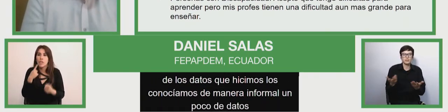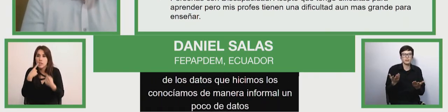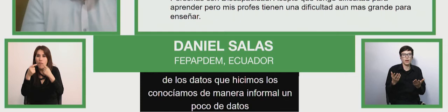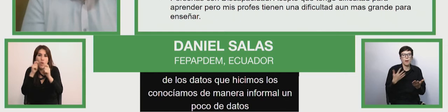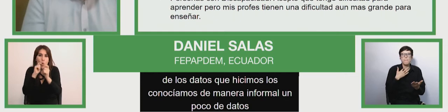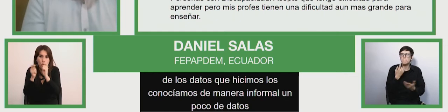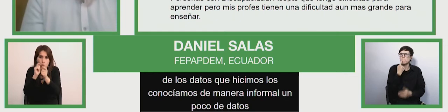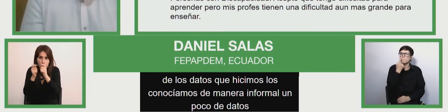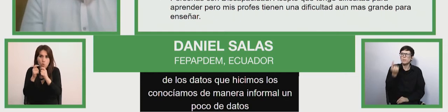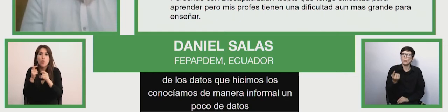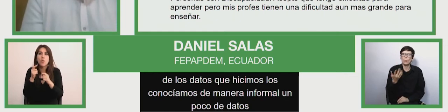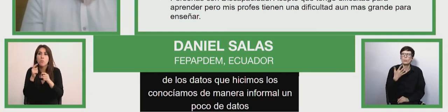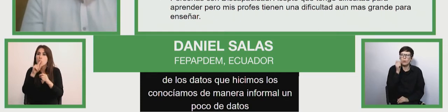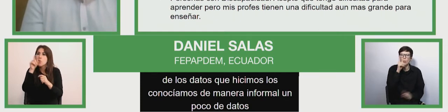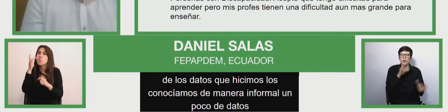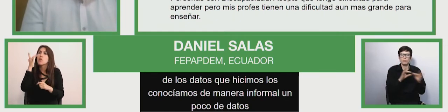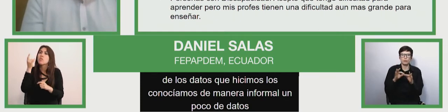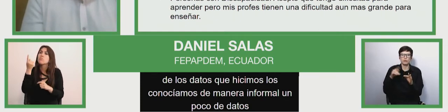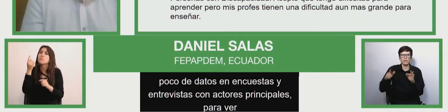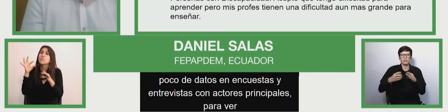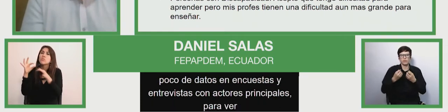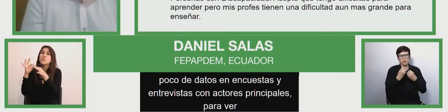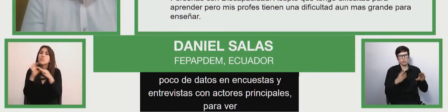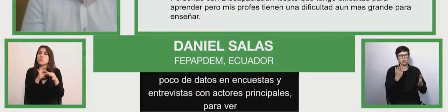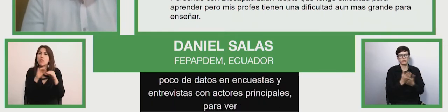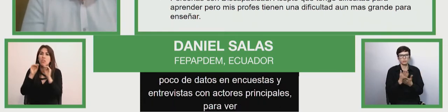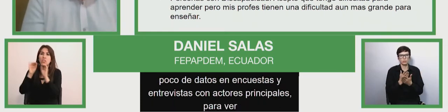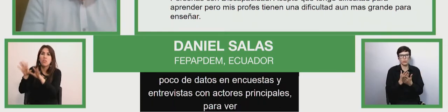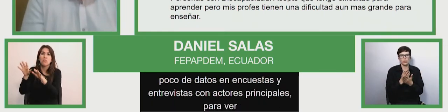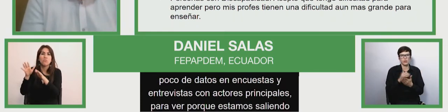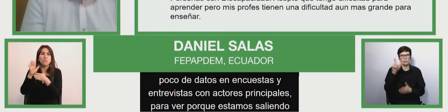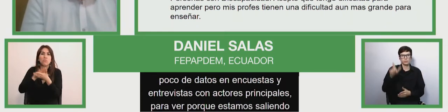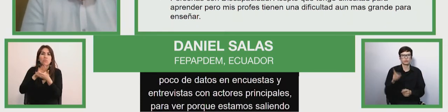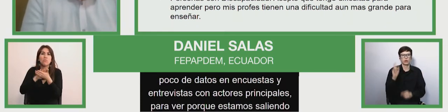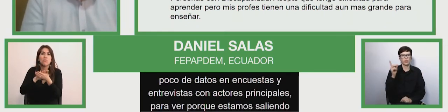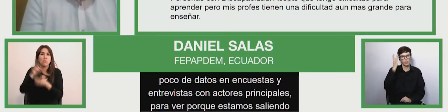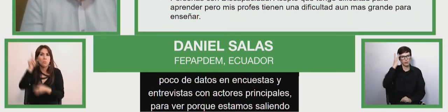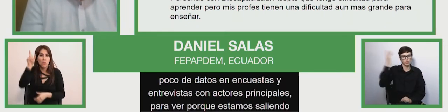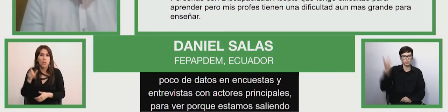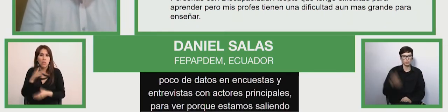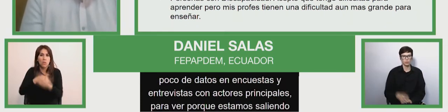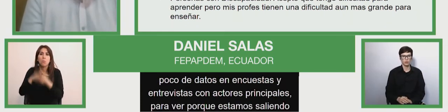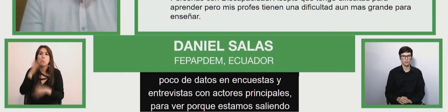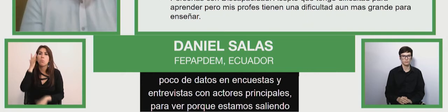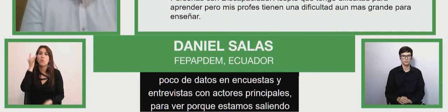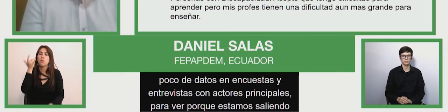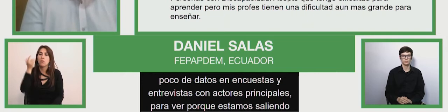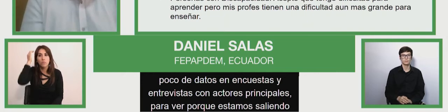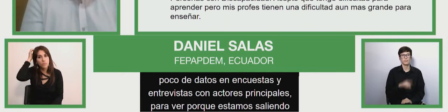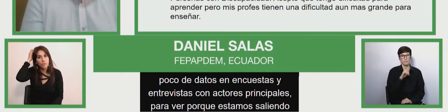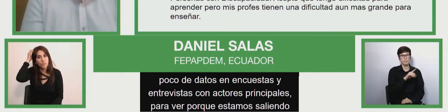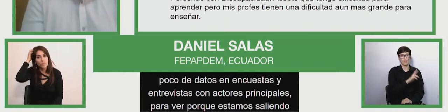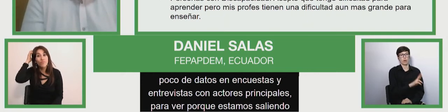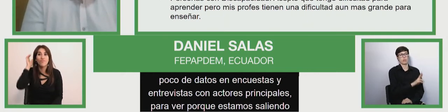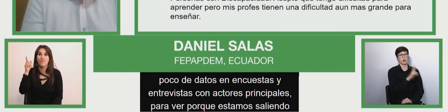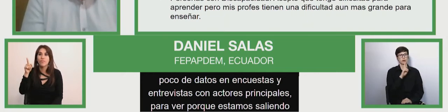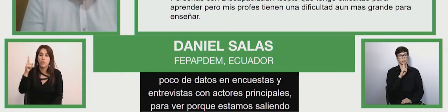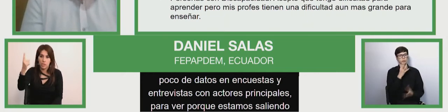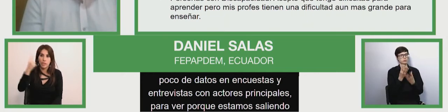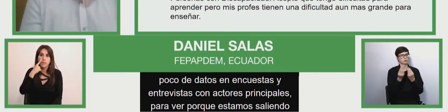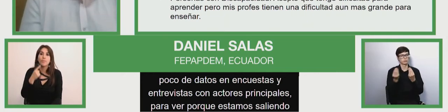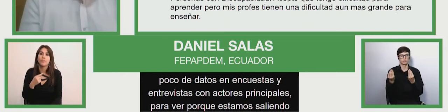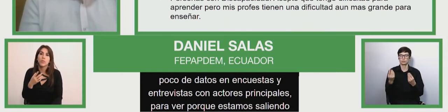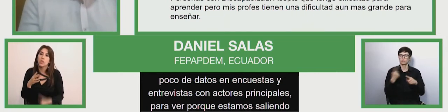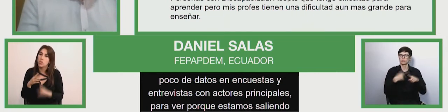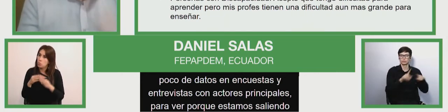estaban saliendo del sistema educativo esas personas con discapacidad intelectual. Y encontramos problemas en múltiples espacios